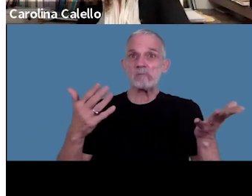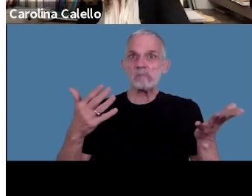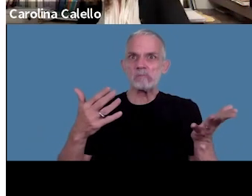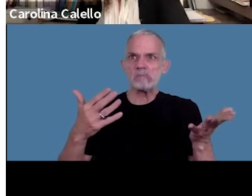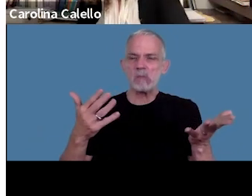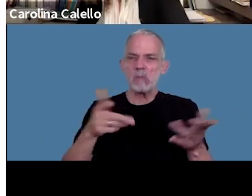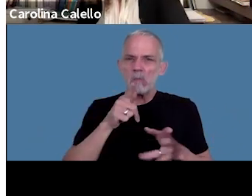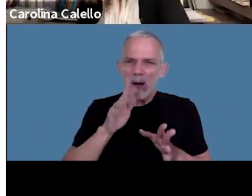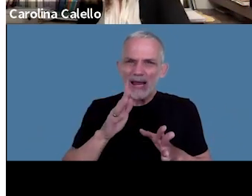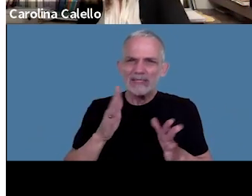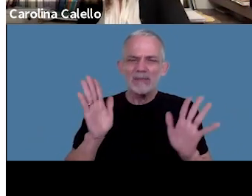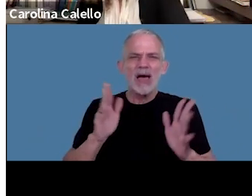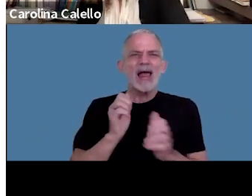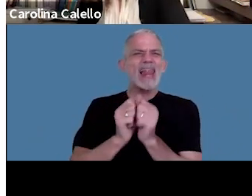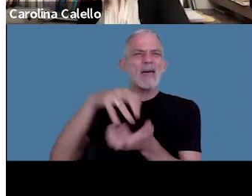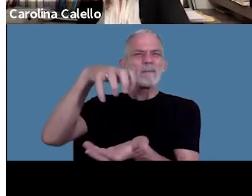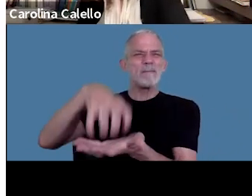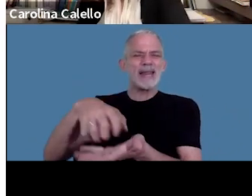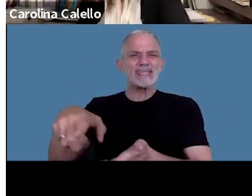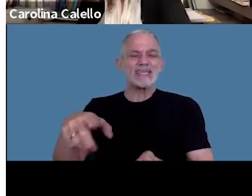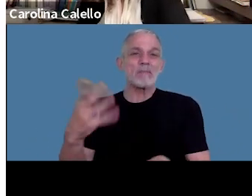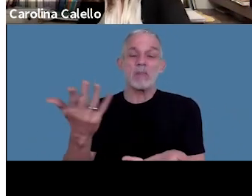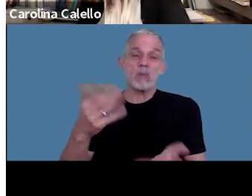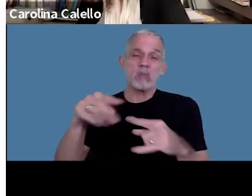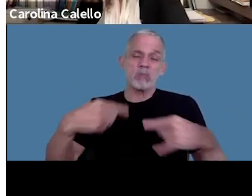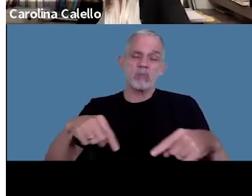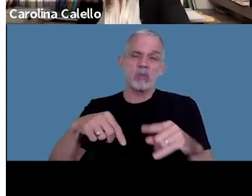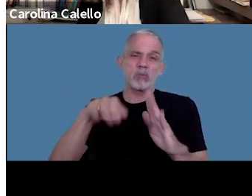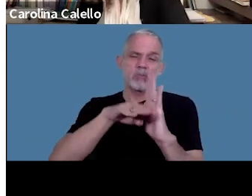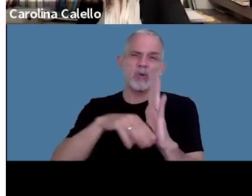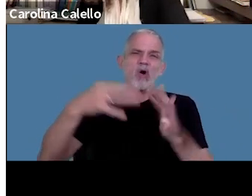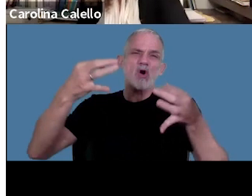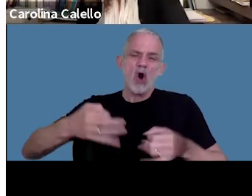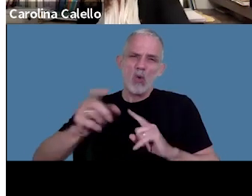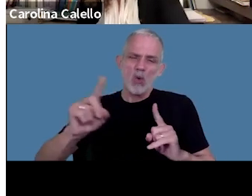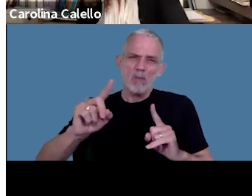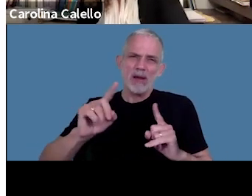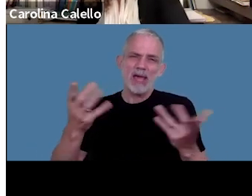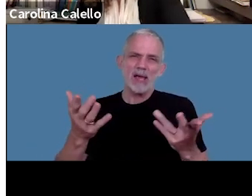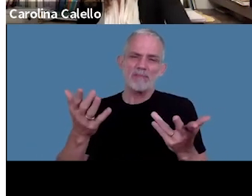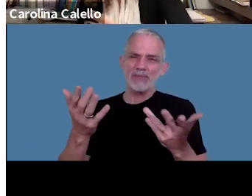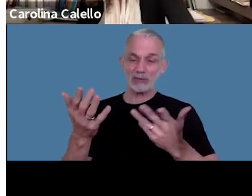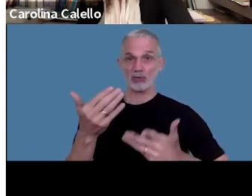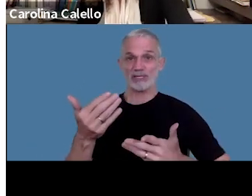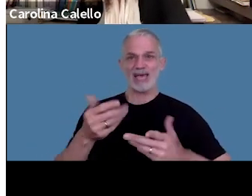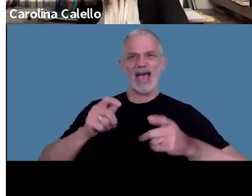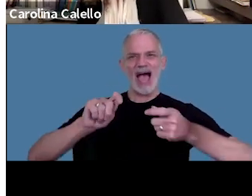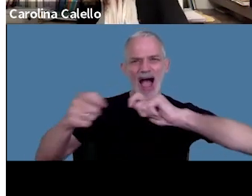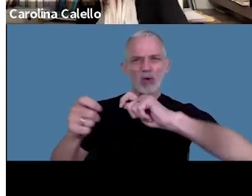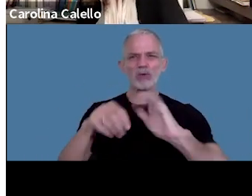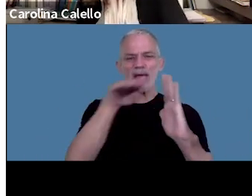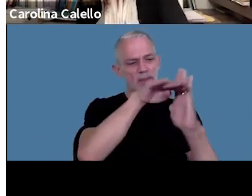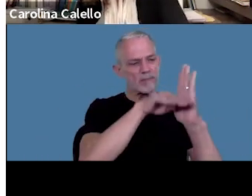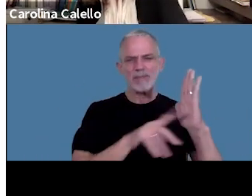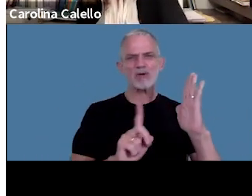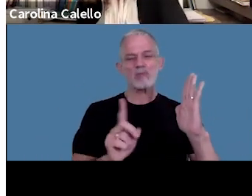donde la empresa por incumplidora en definitiva en vez de realizar el ajuste con el procedimiento